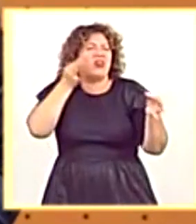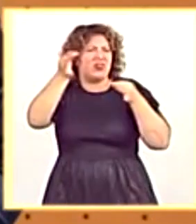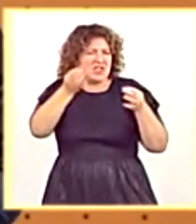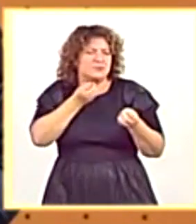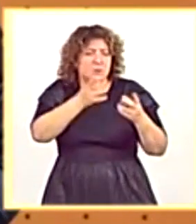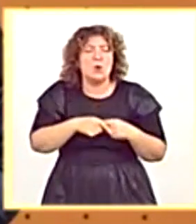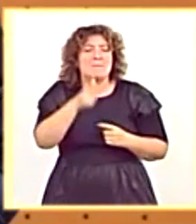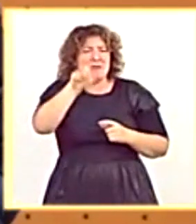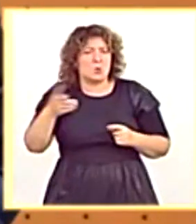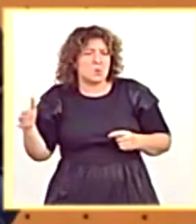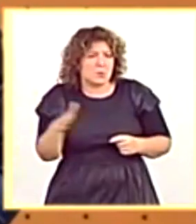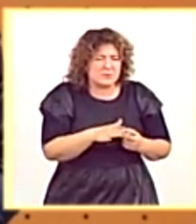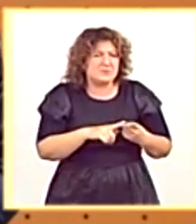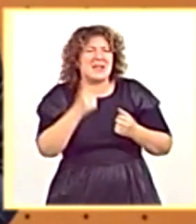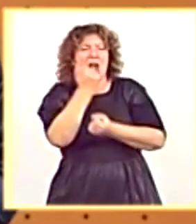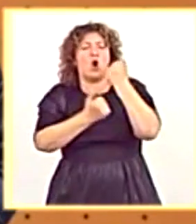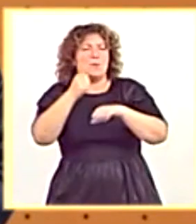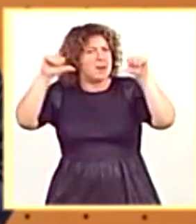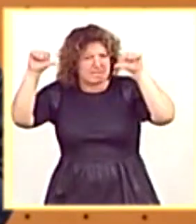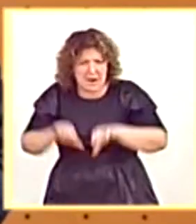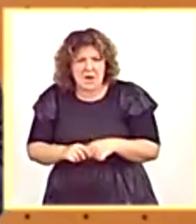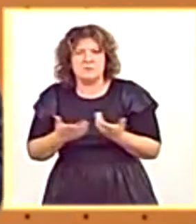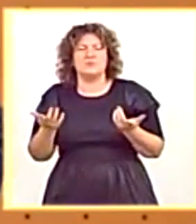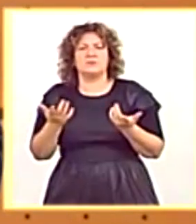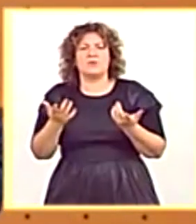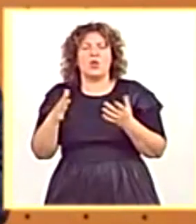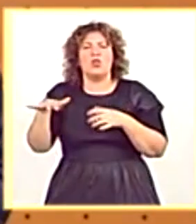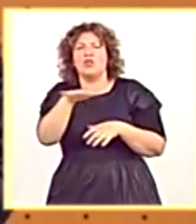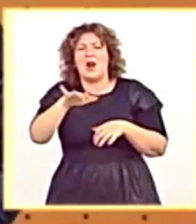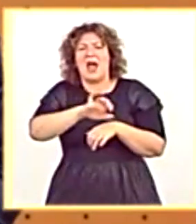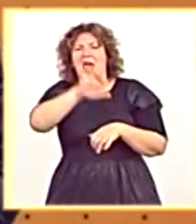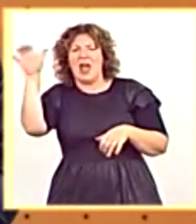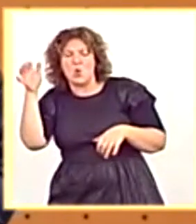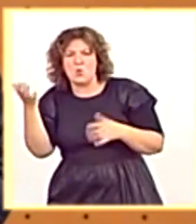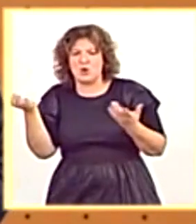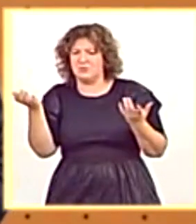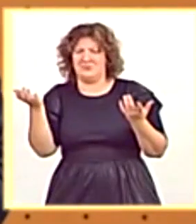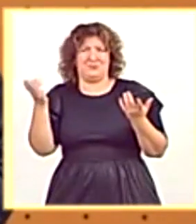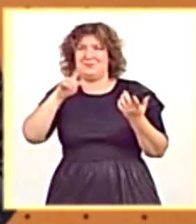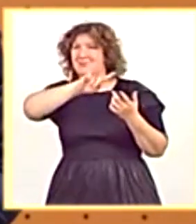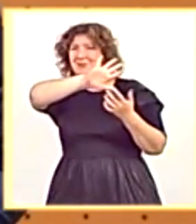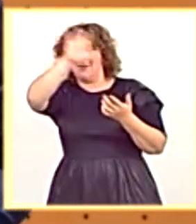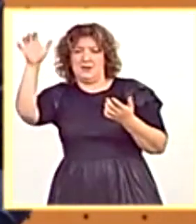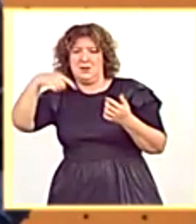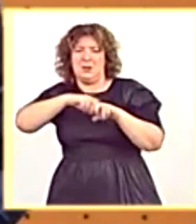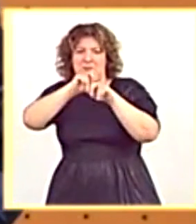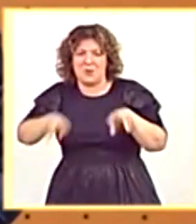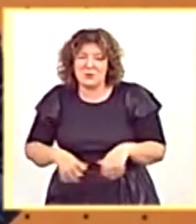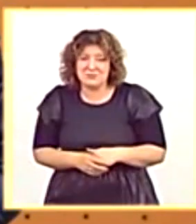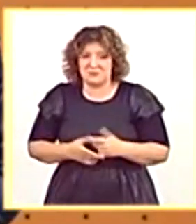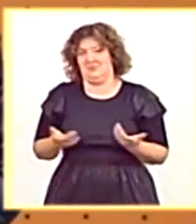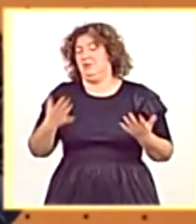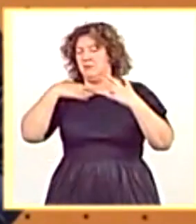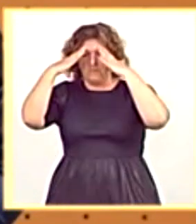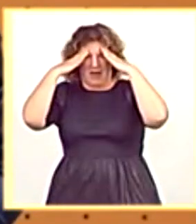número de muertes, mayor caída de la economía en la zona euro. Menos mal que salíamos más fuertes. Madre mía. A eso